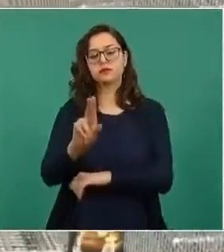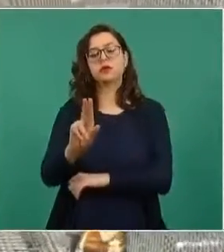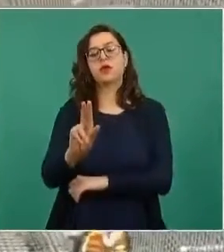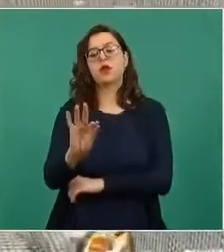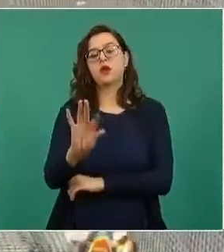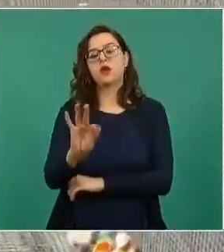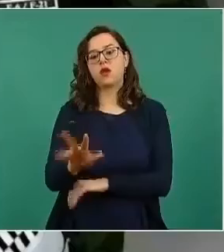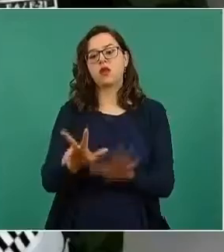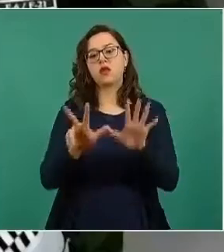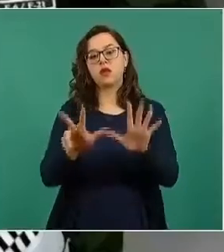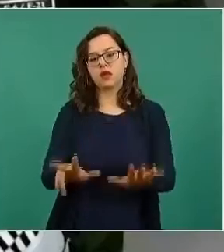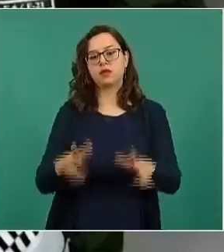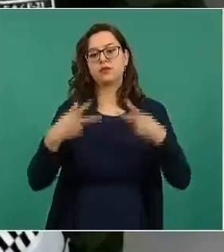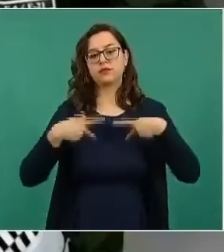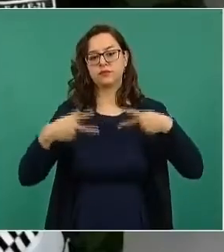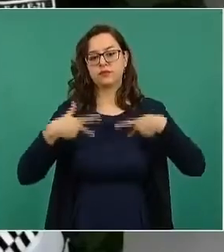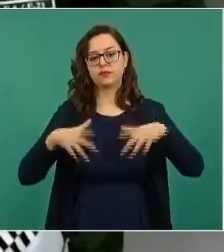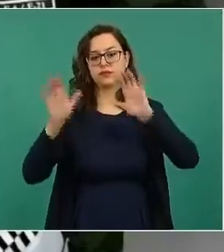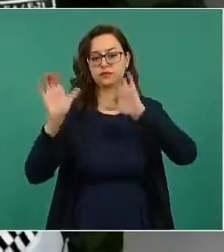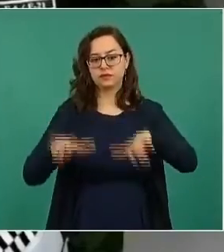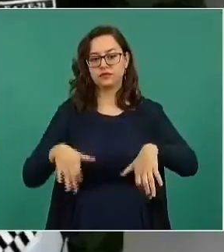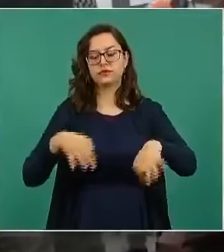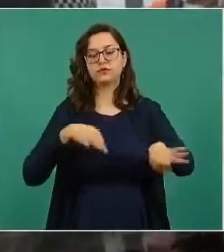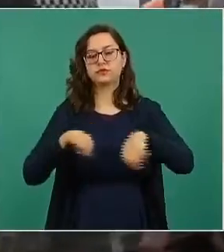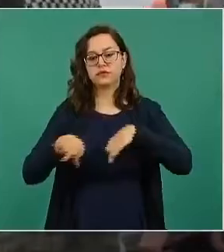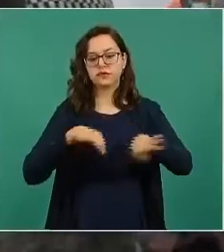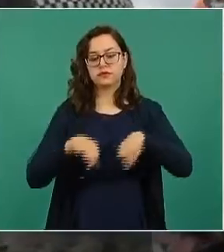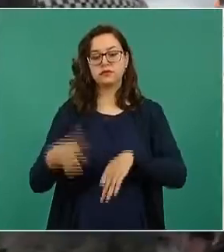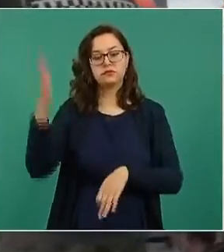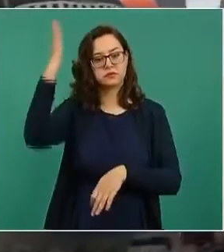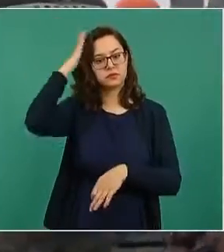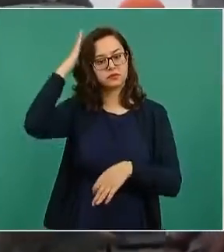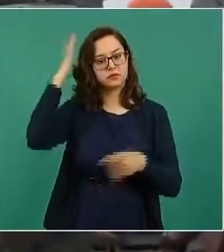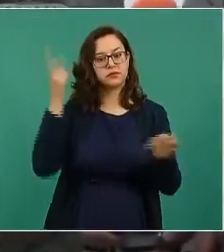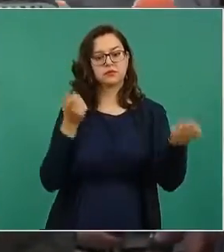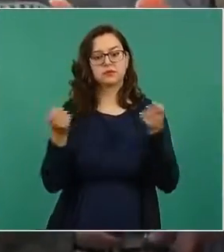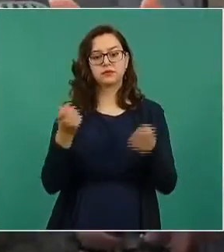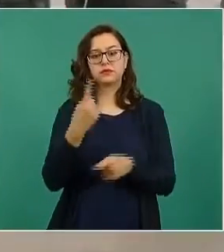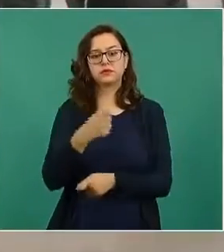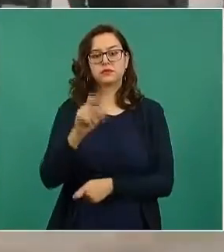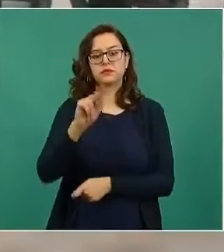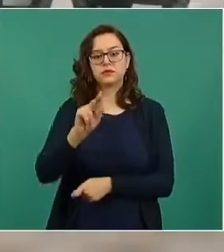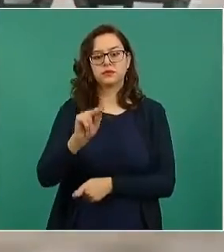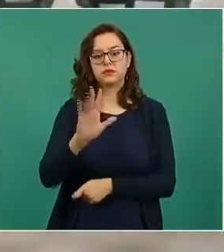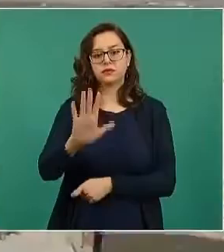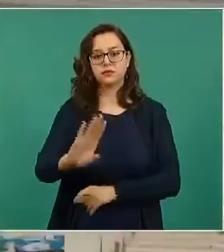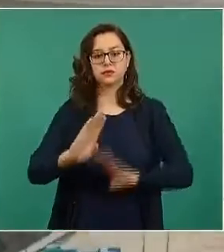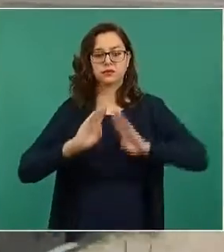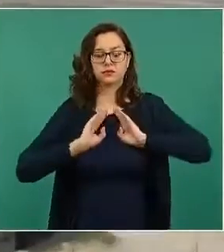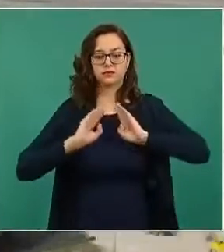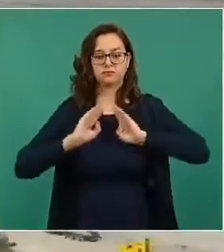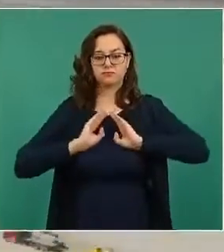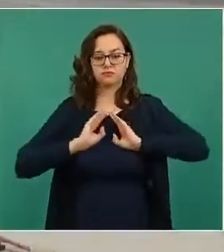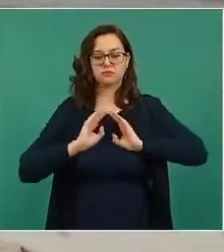empleos civiles, bajo el control, dirección y supervisión de 195 militares.